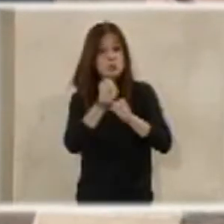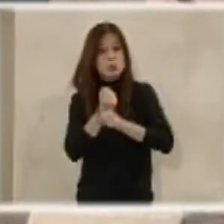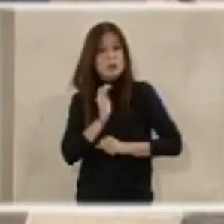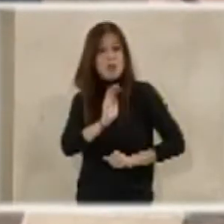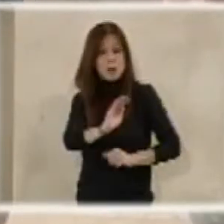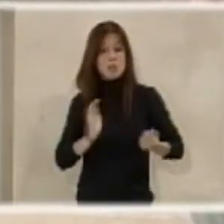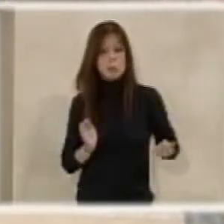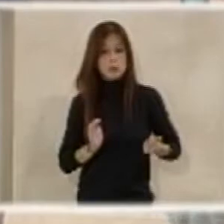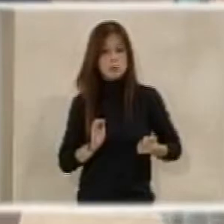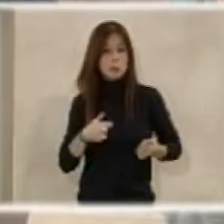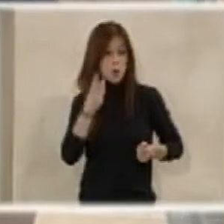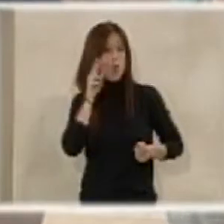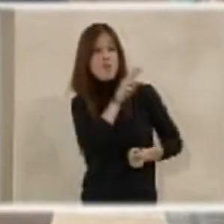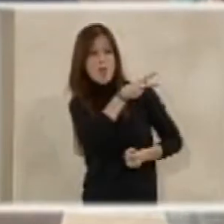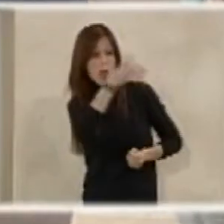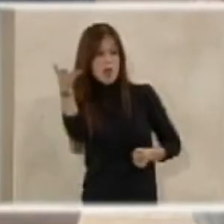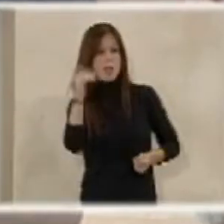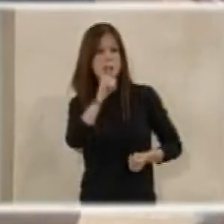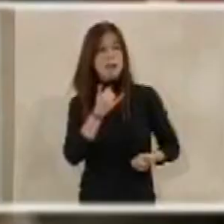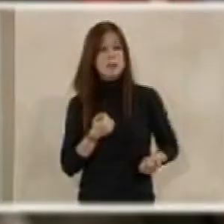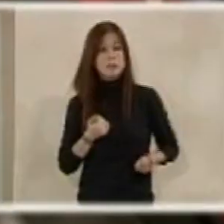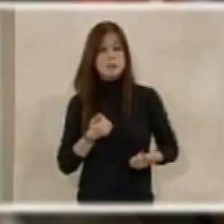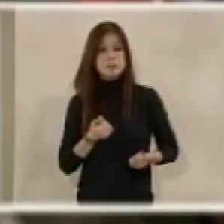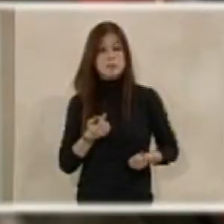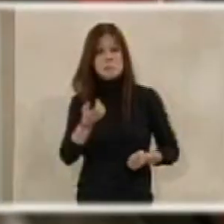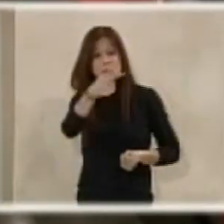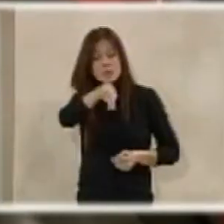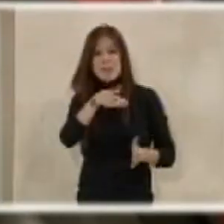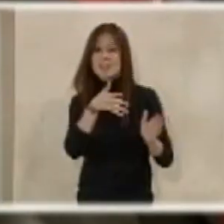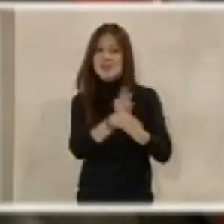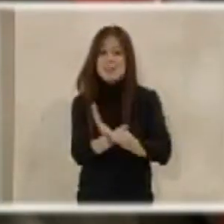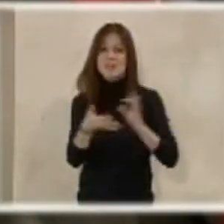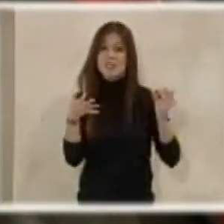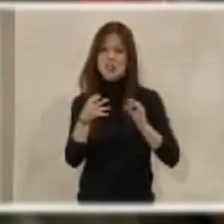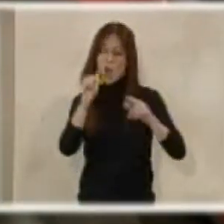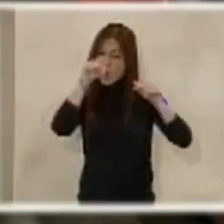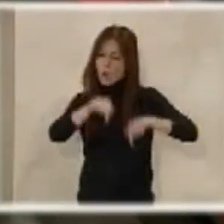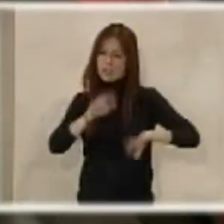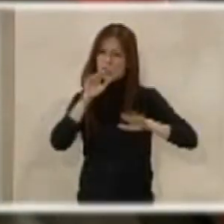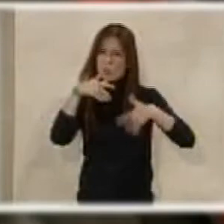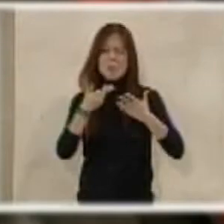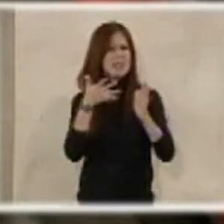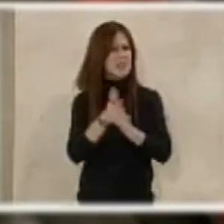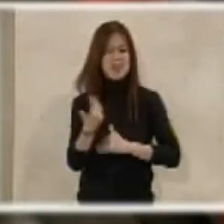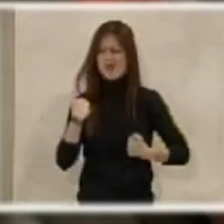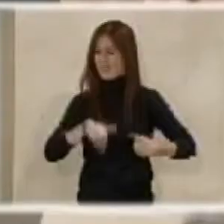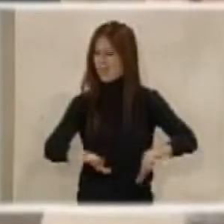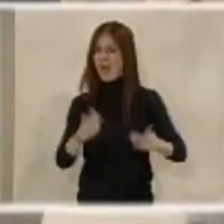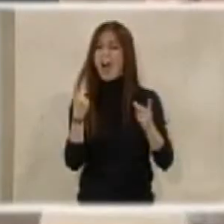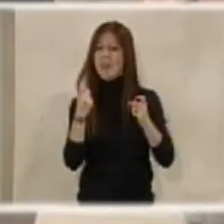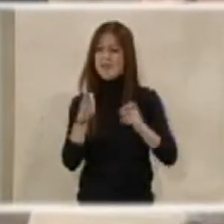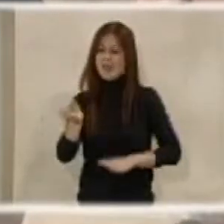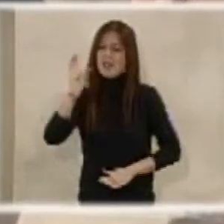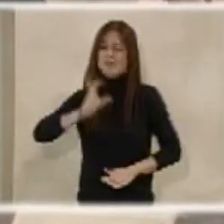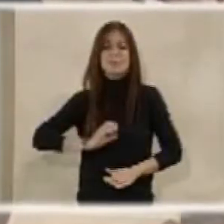trabajo, me dirijo a ellos que están aquí, exigen y justifican hoy más que nunca, ya unas